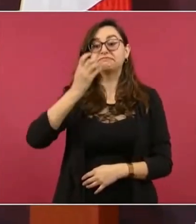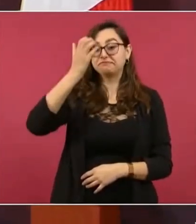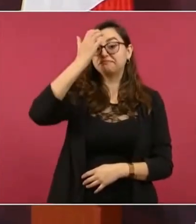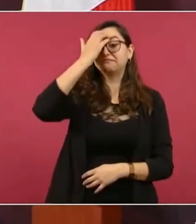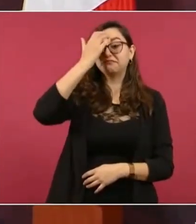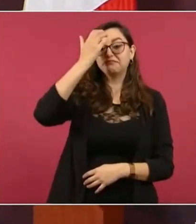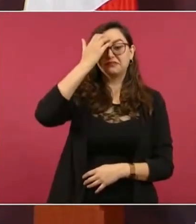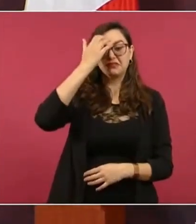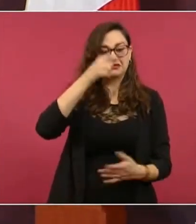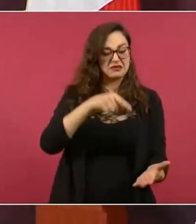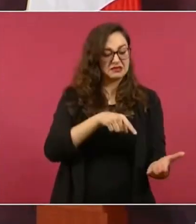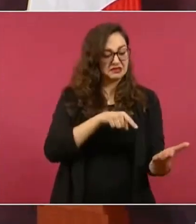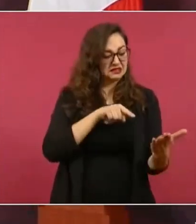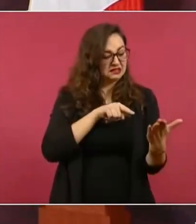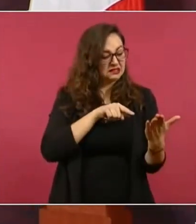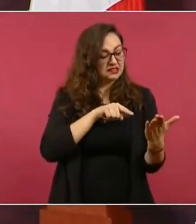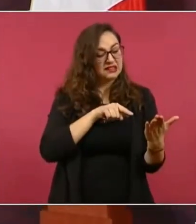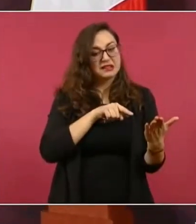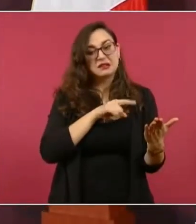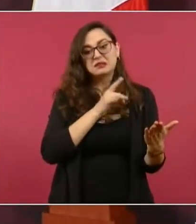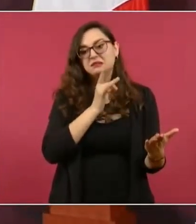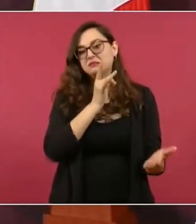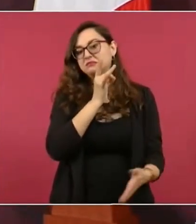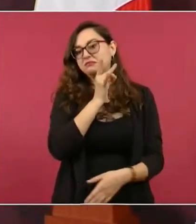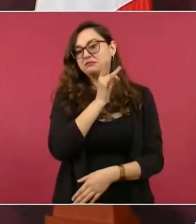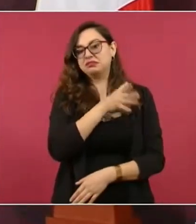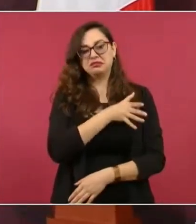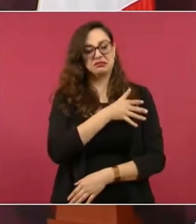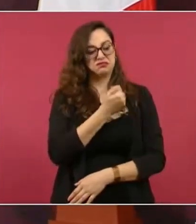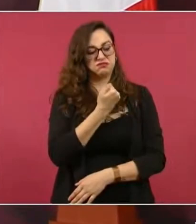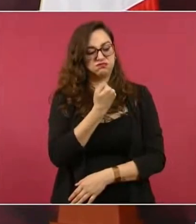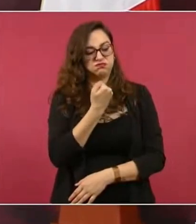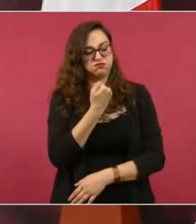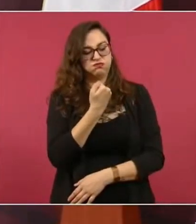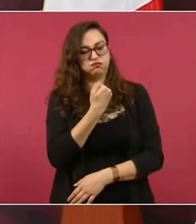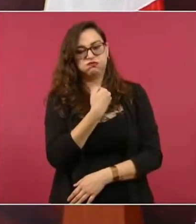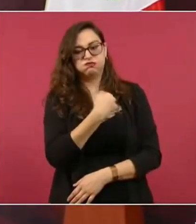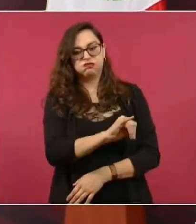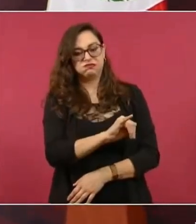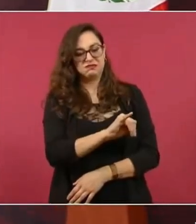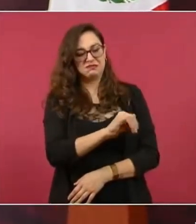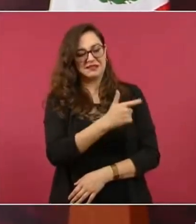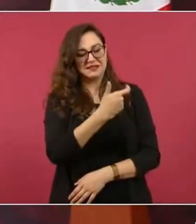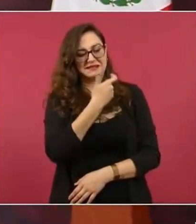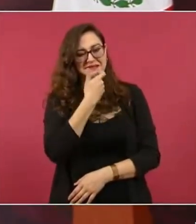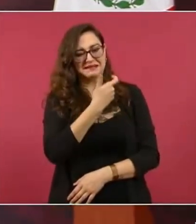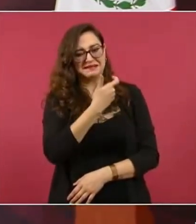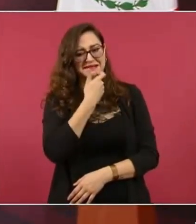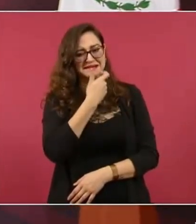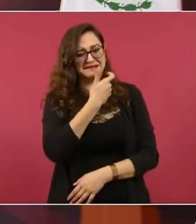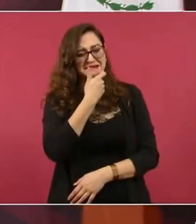Y se exhibe y hace el ridículo y pierde credibilidad.